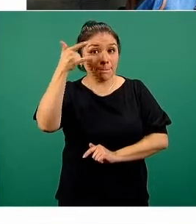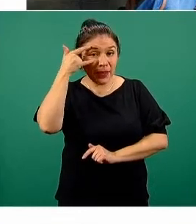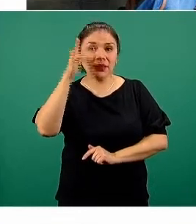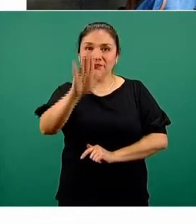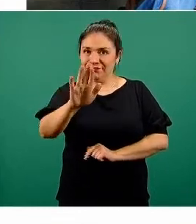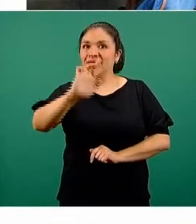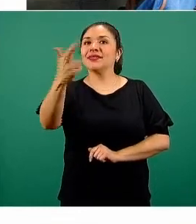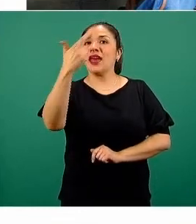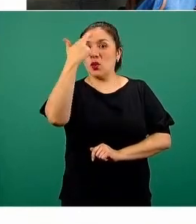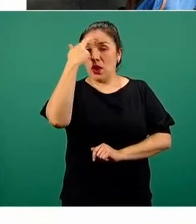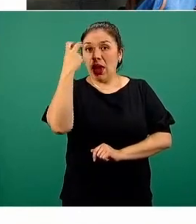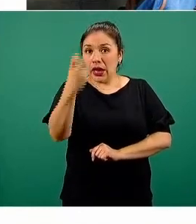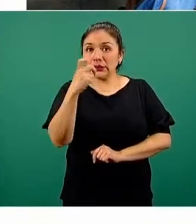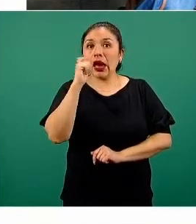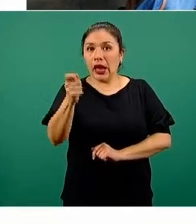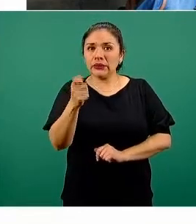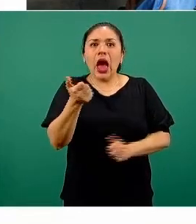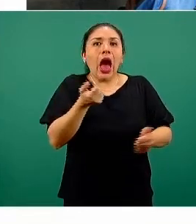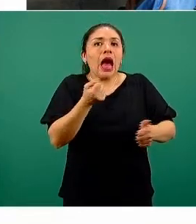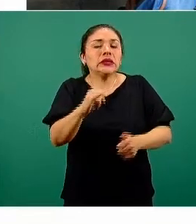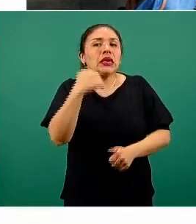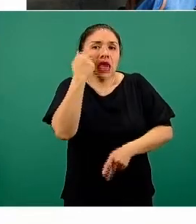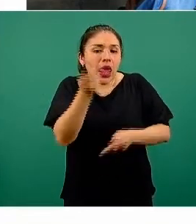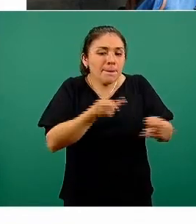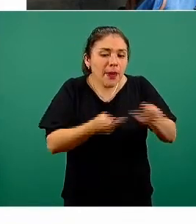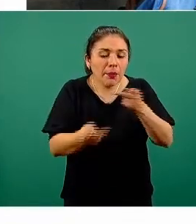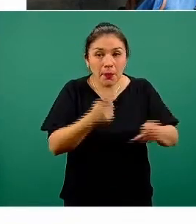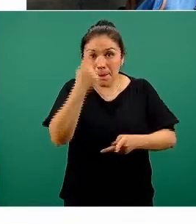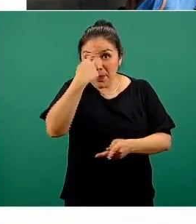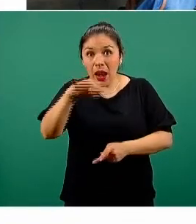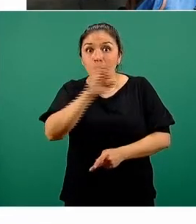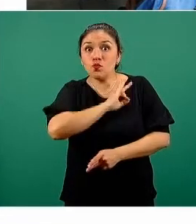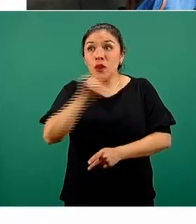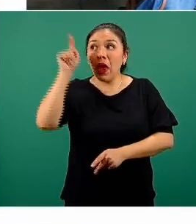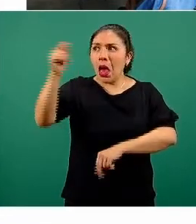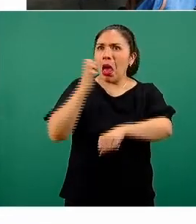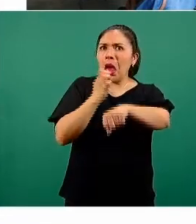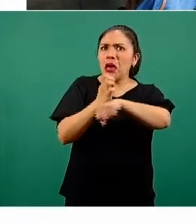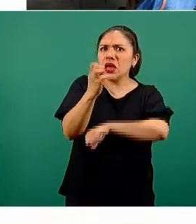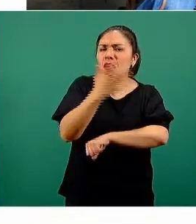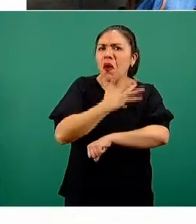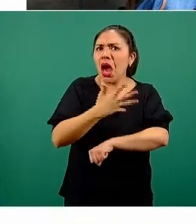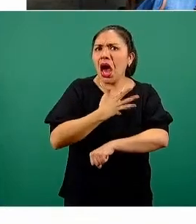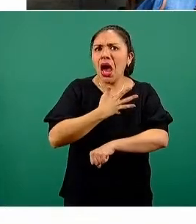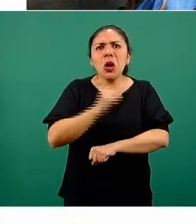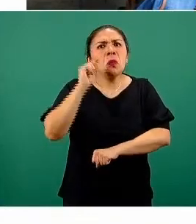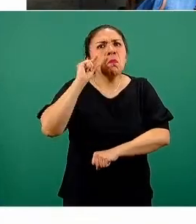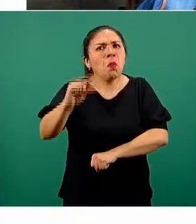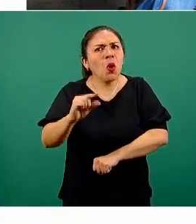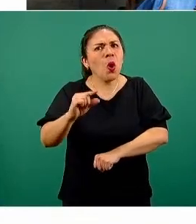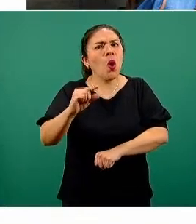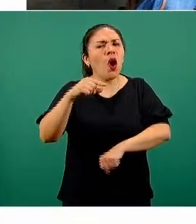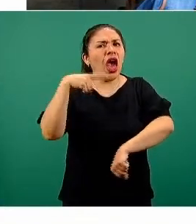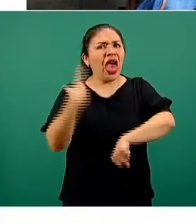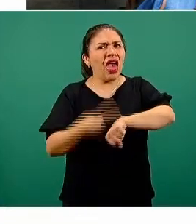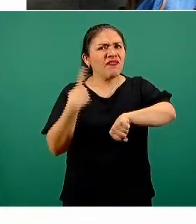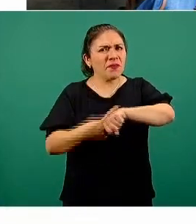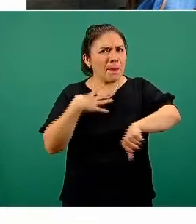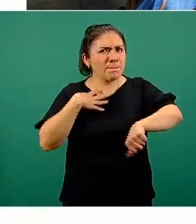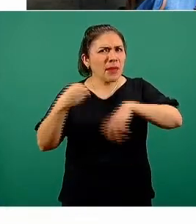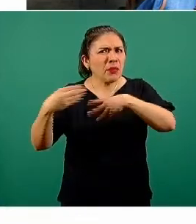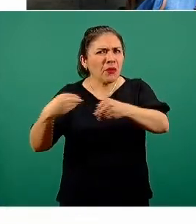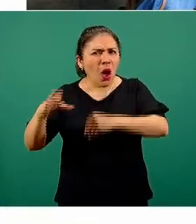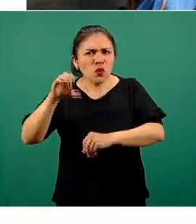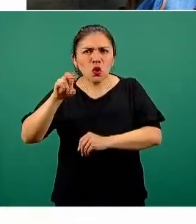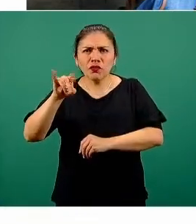recordar que es con el propósito de lograr en un estado que tiene mínima actividad de COVID